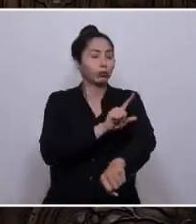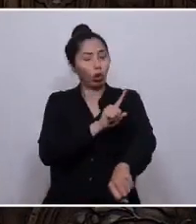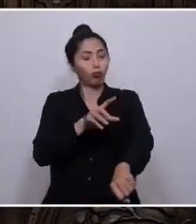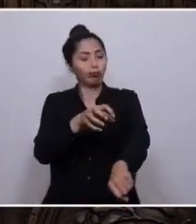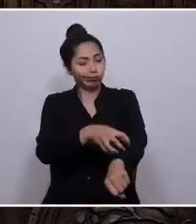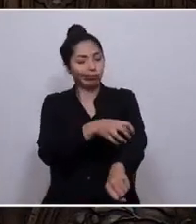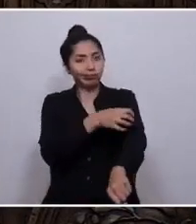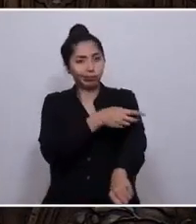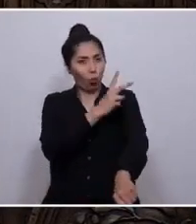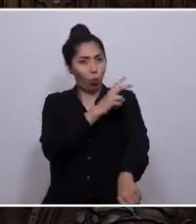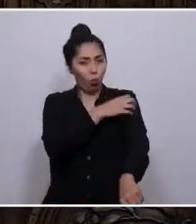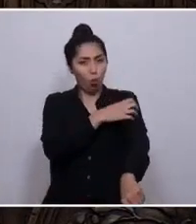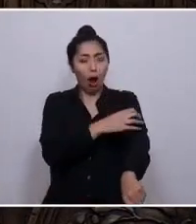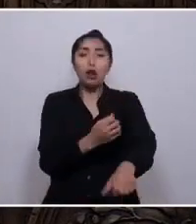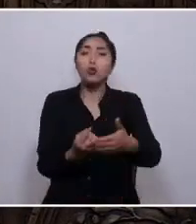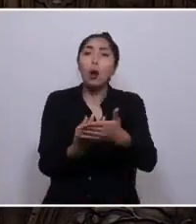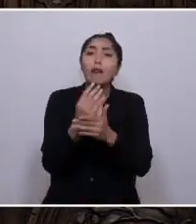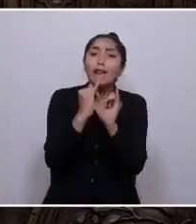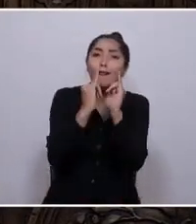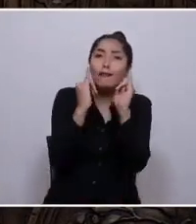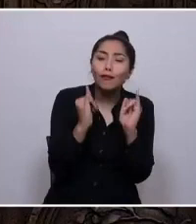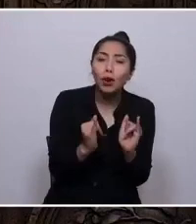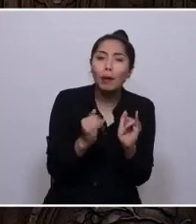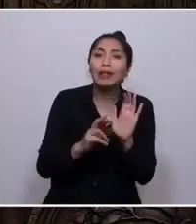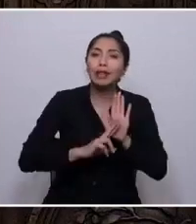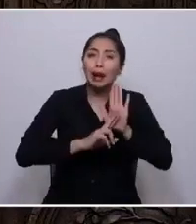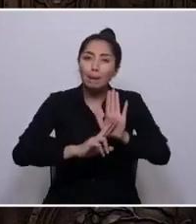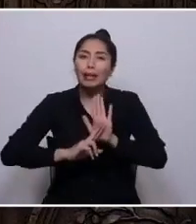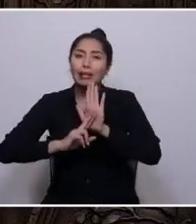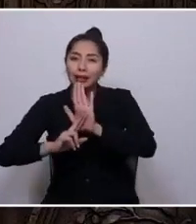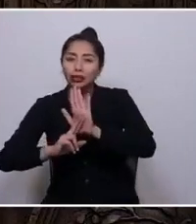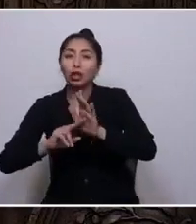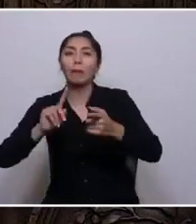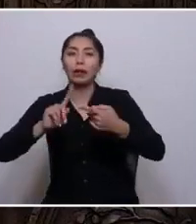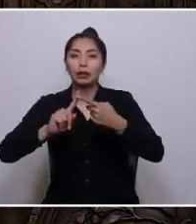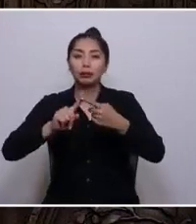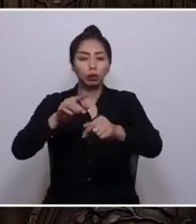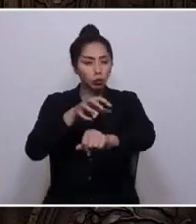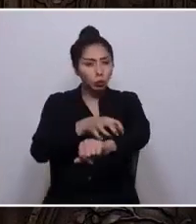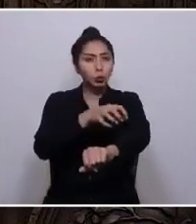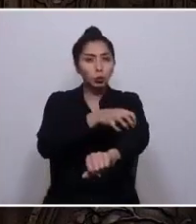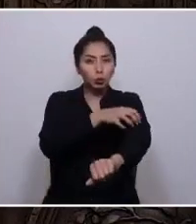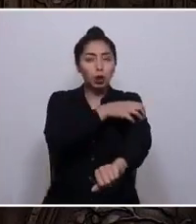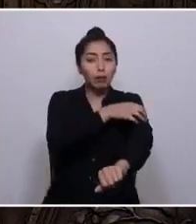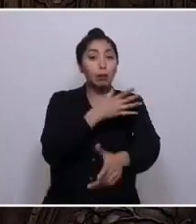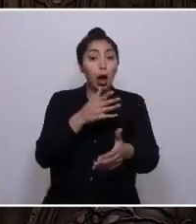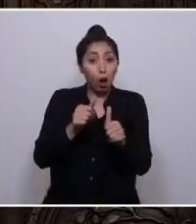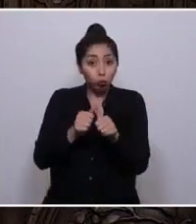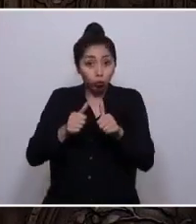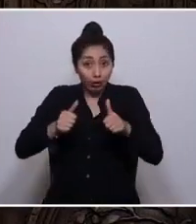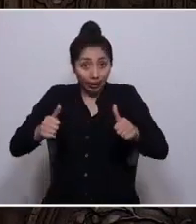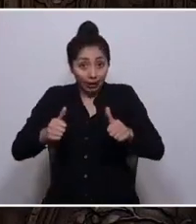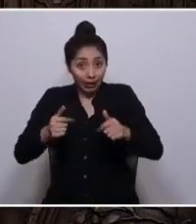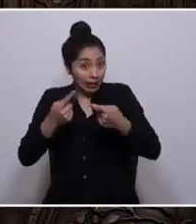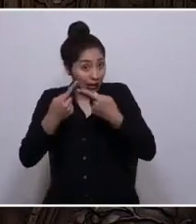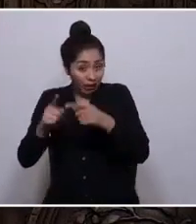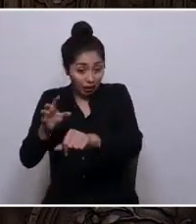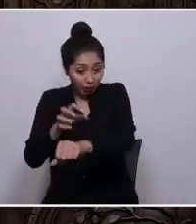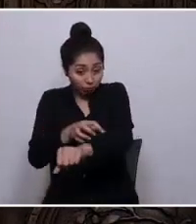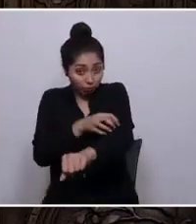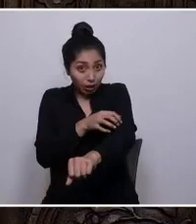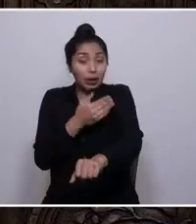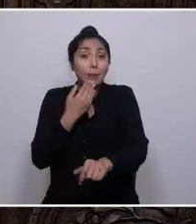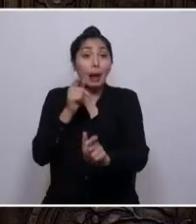crear nuevos mecanismos de representación y participación para que las autoridades locales y las